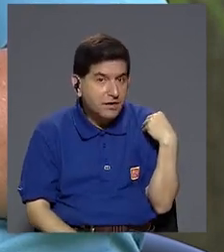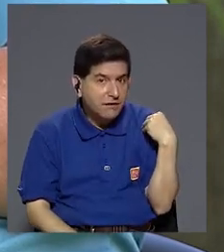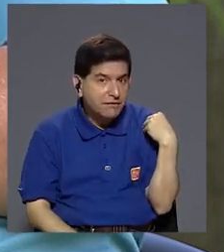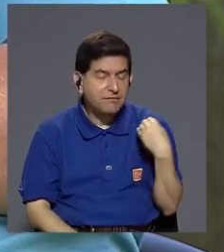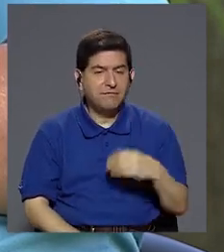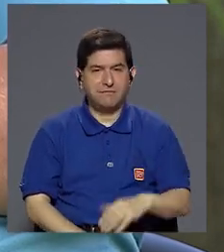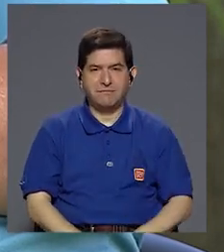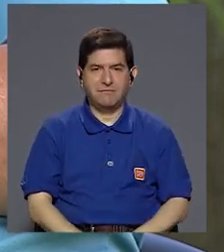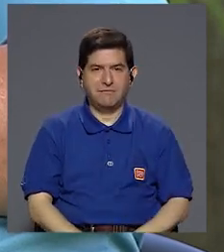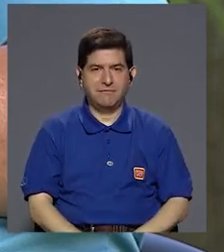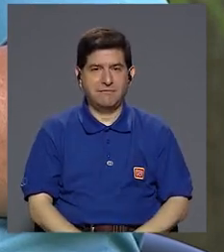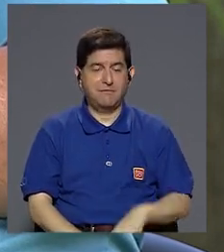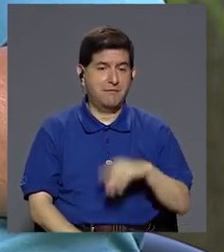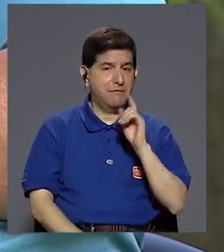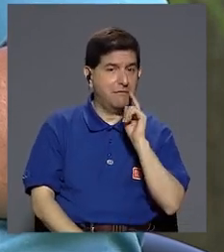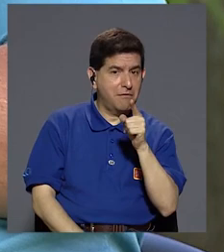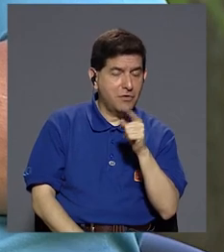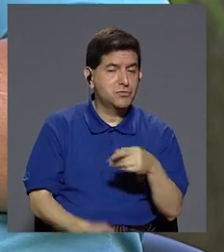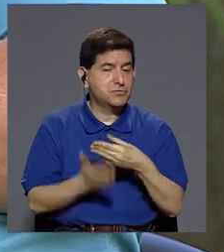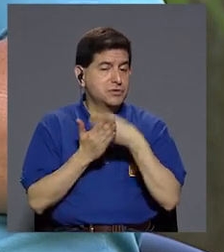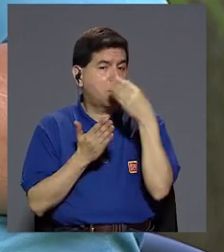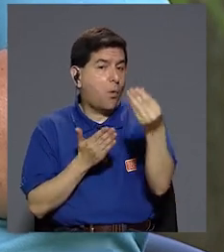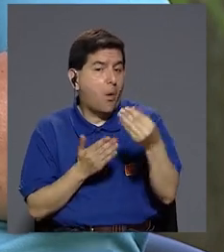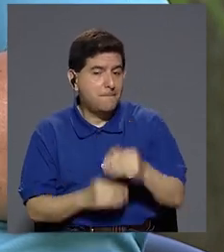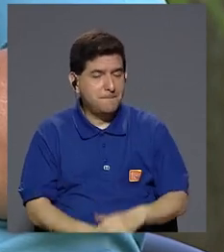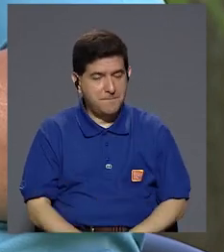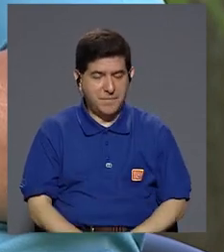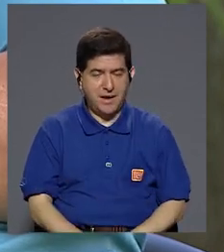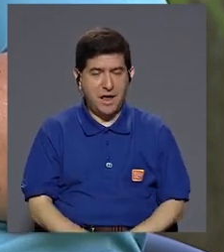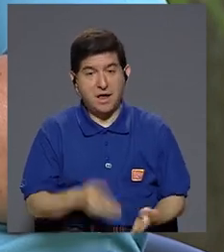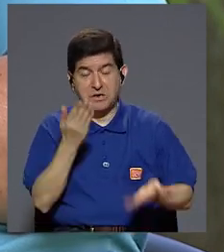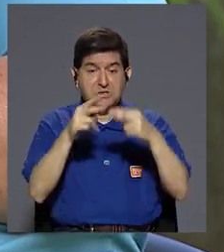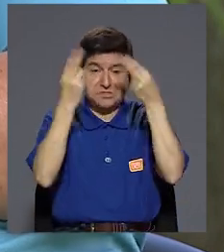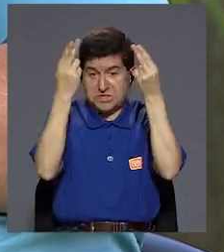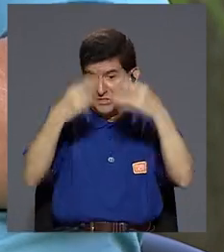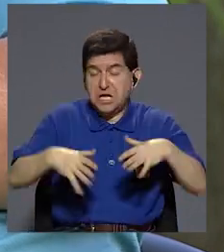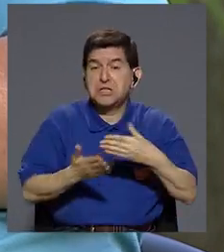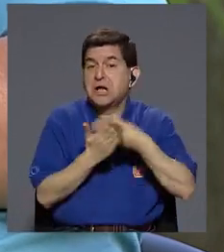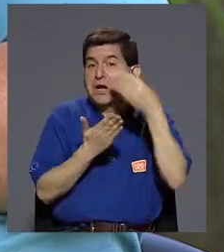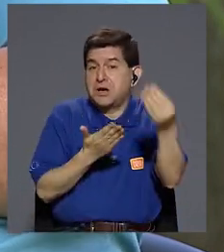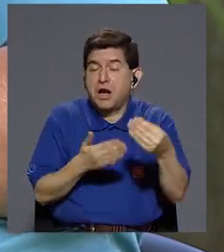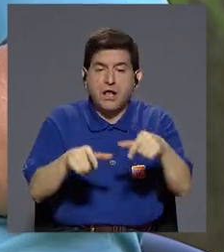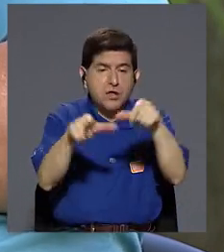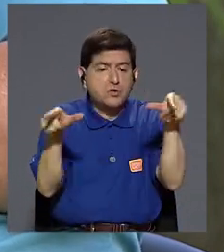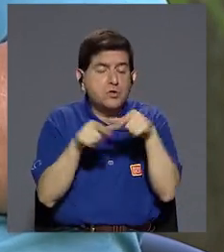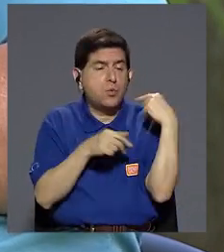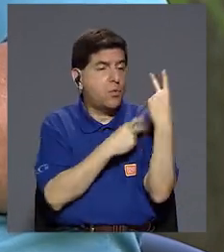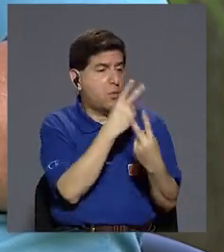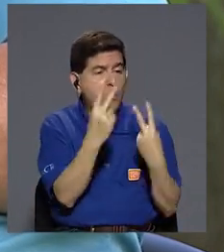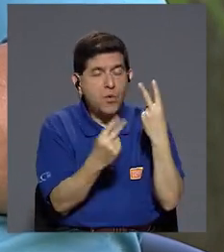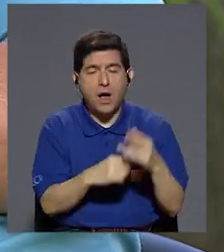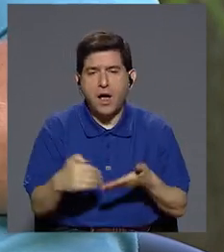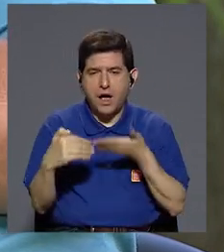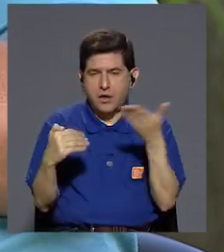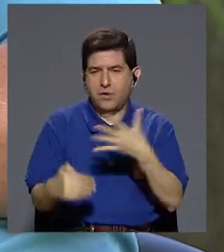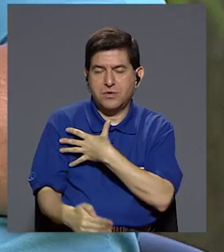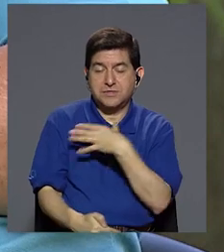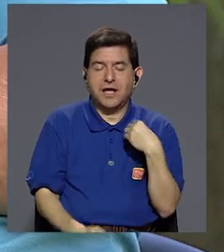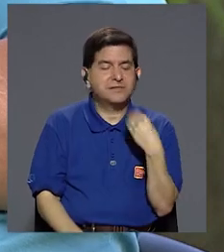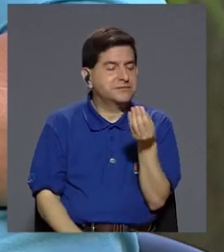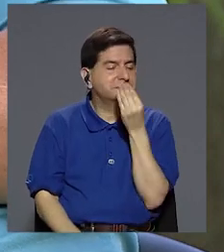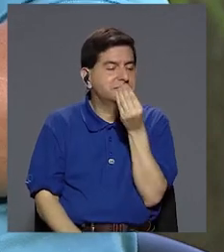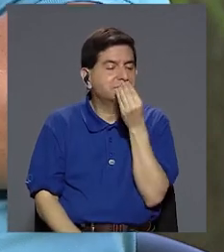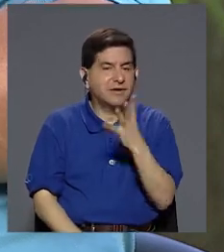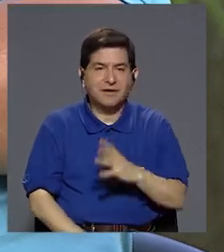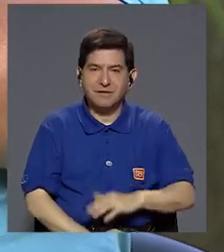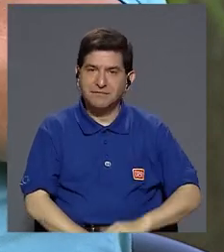lo que compras, si se realizan compras en internet, de los lugares que visitas, de las cosas que te gustan comer.